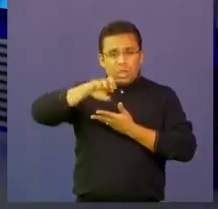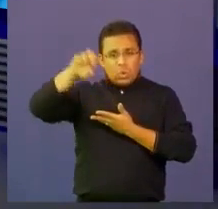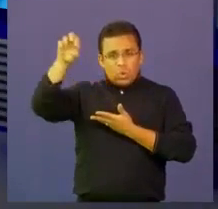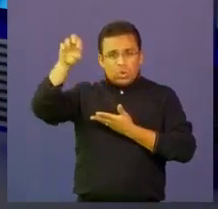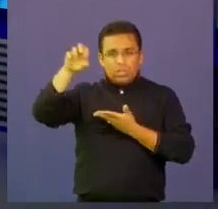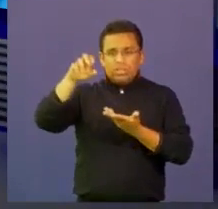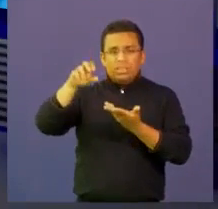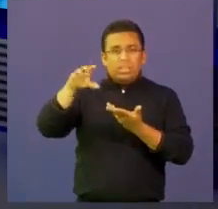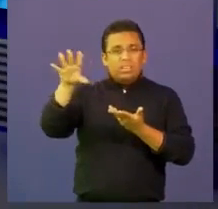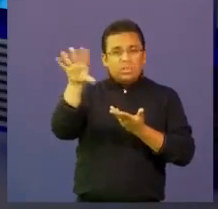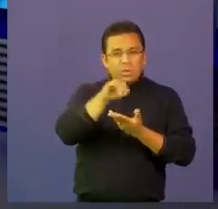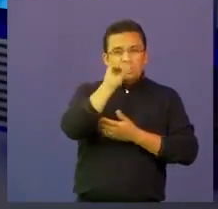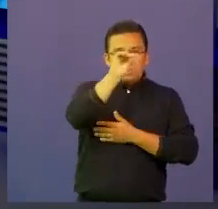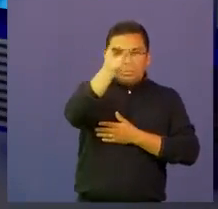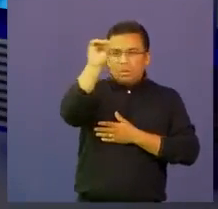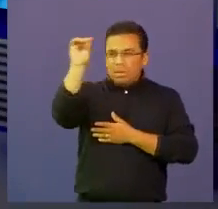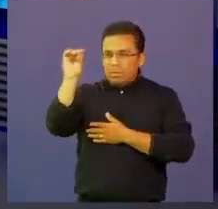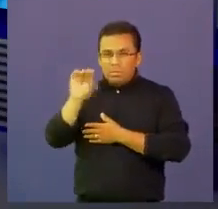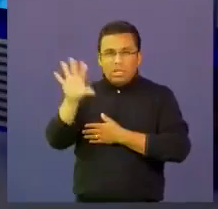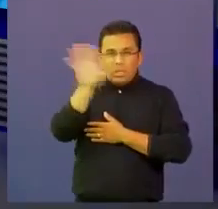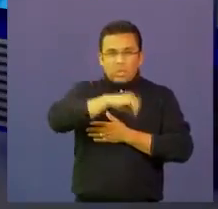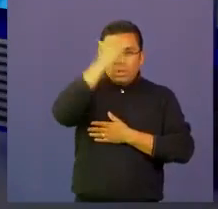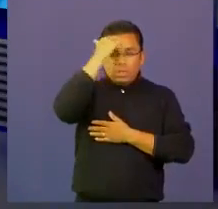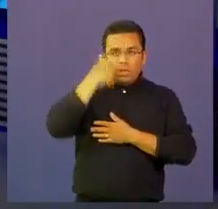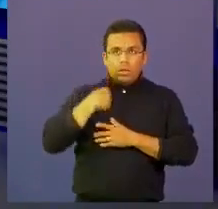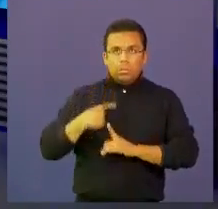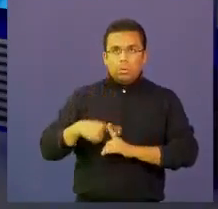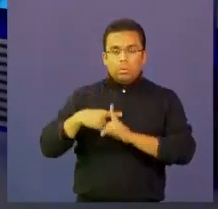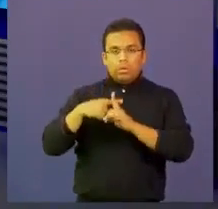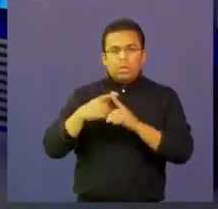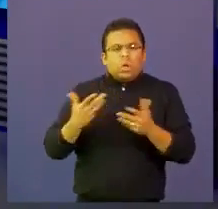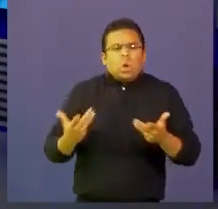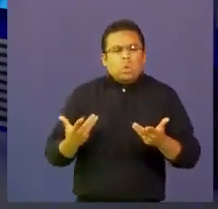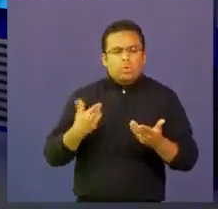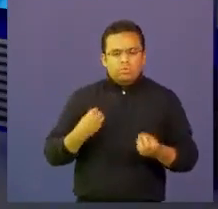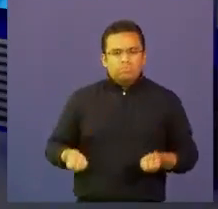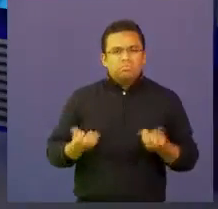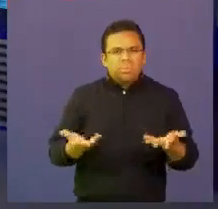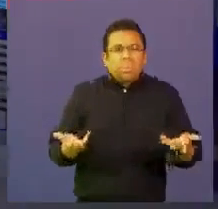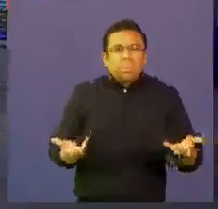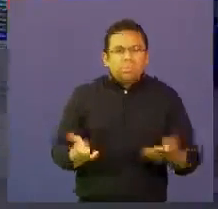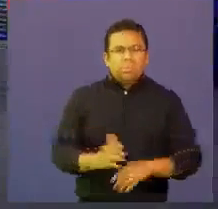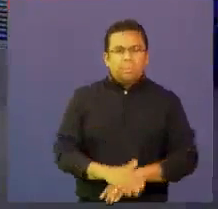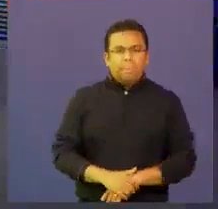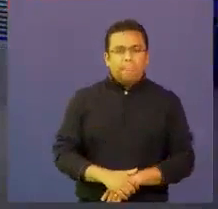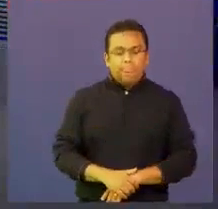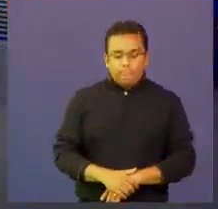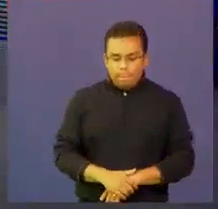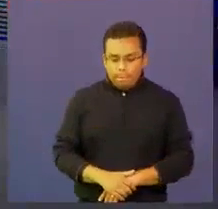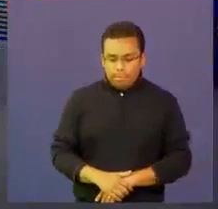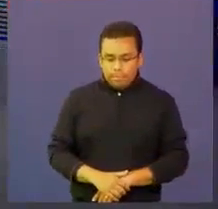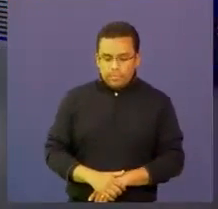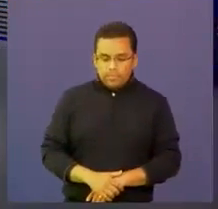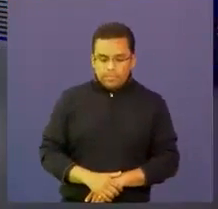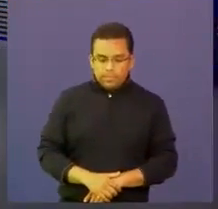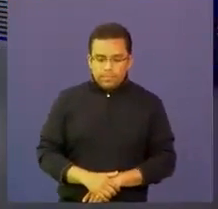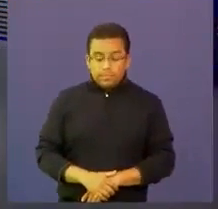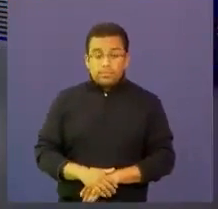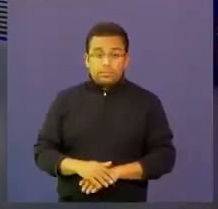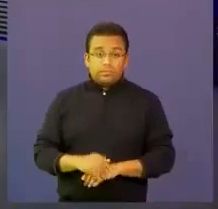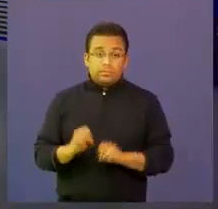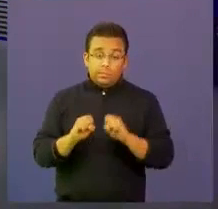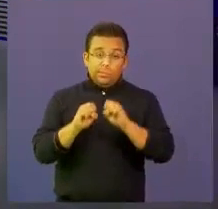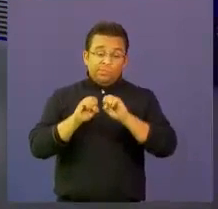ayudarnos a transformar ese espacio. Hay una ventaja que tiene Colombia, y es que gran parte de las